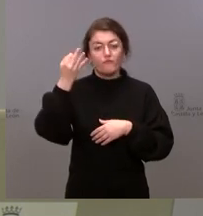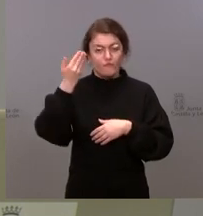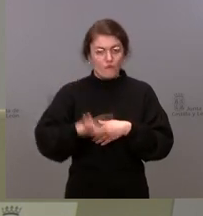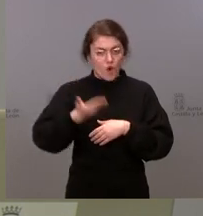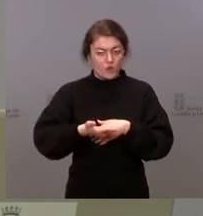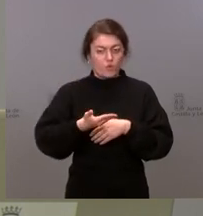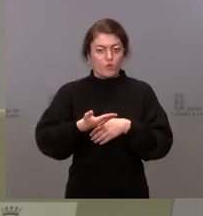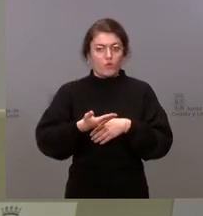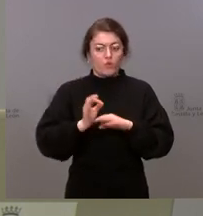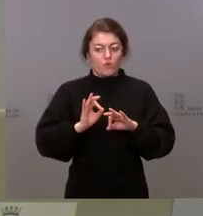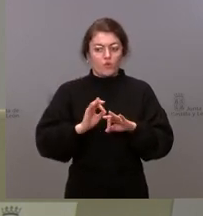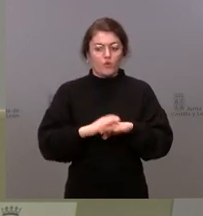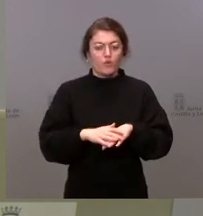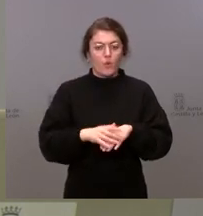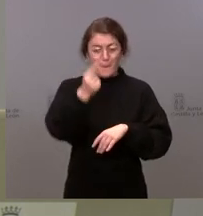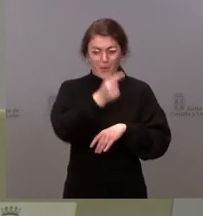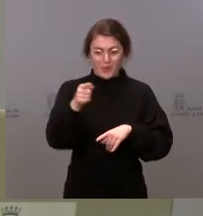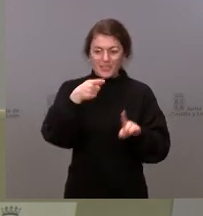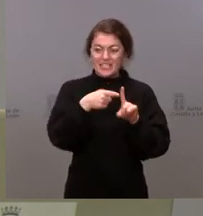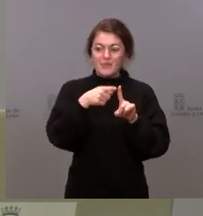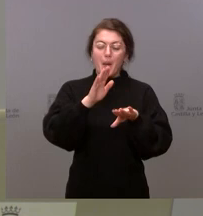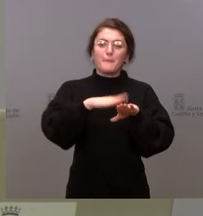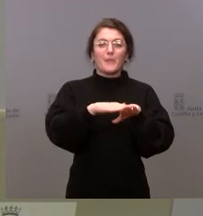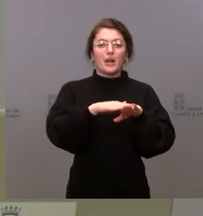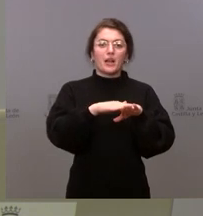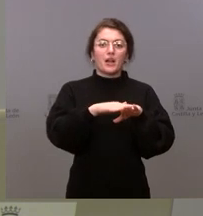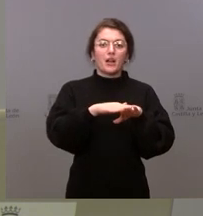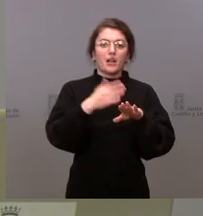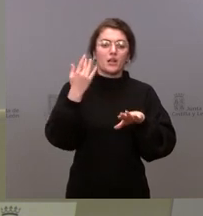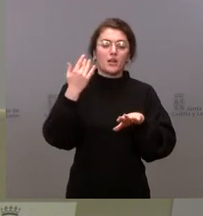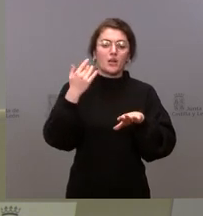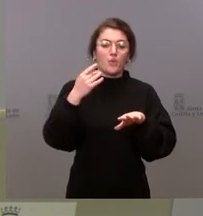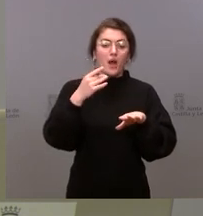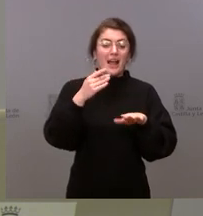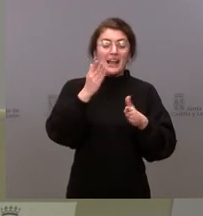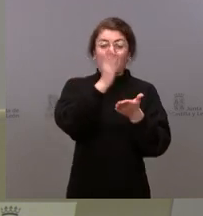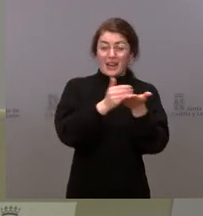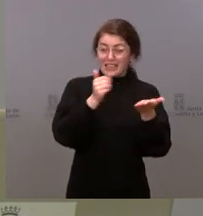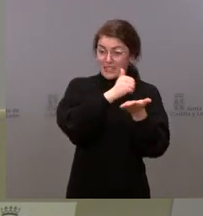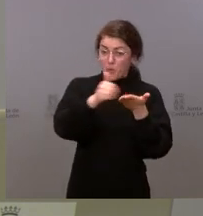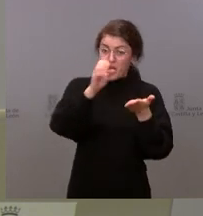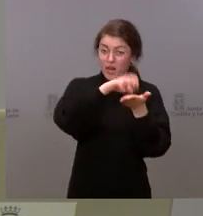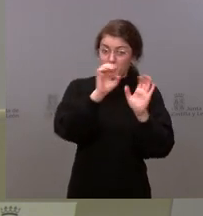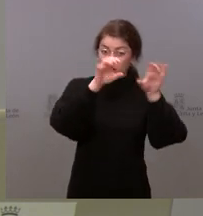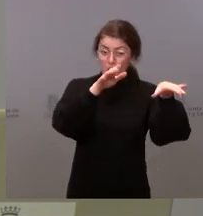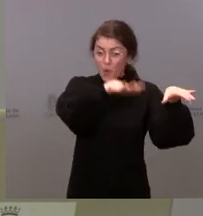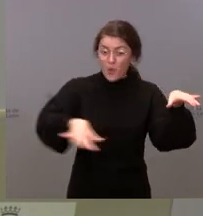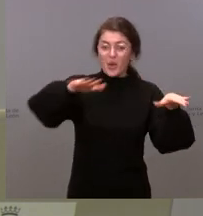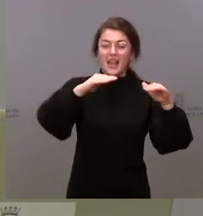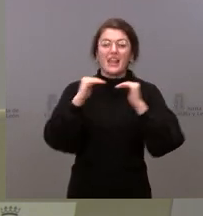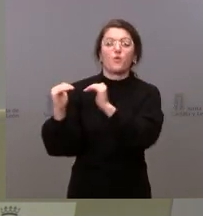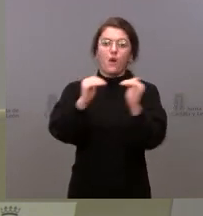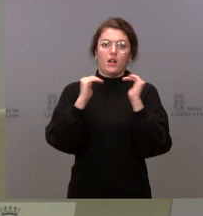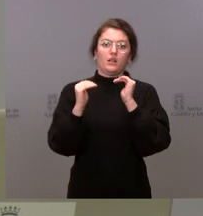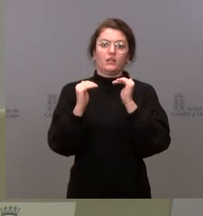presupuesto que sirve también para la igualdad en el territorio y la voluntad es que haya el máximo